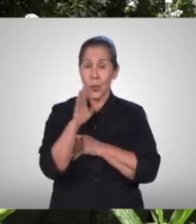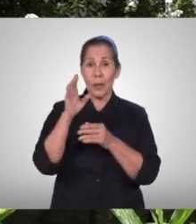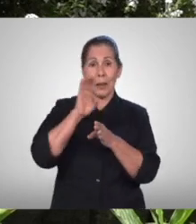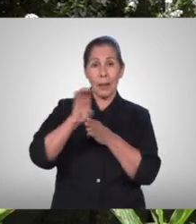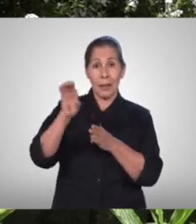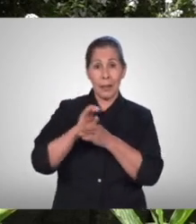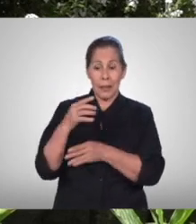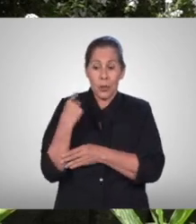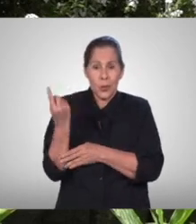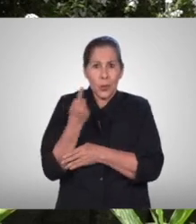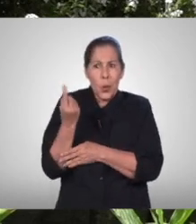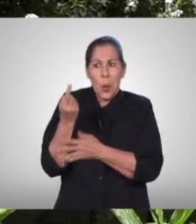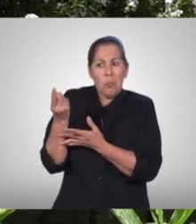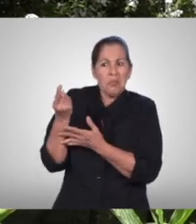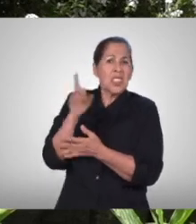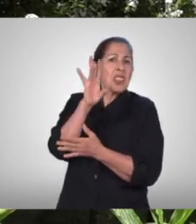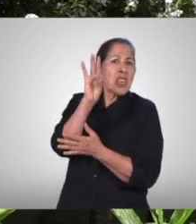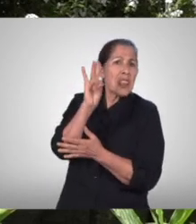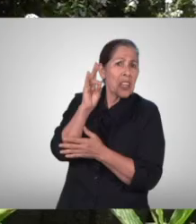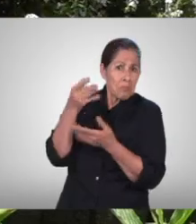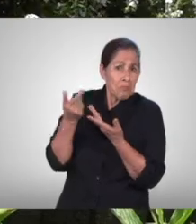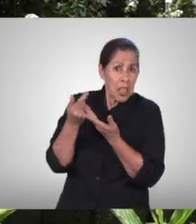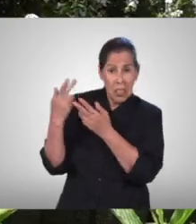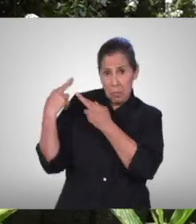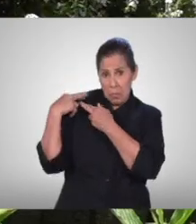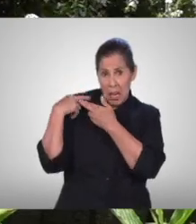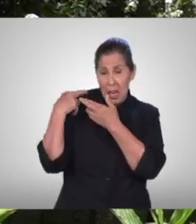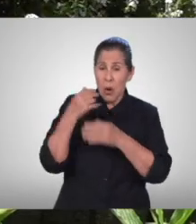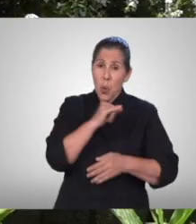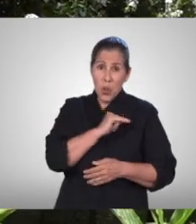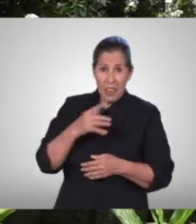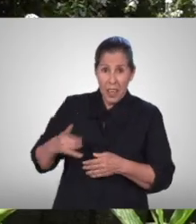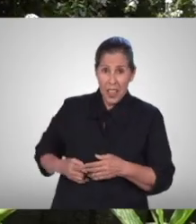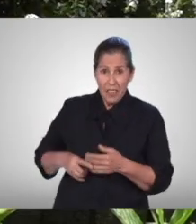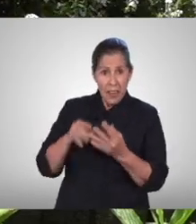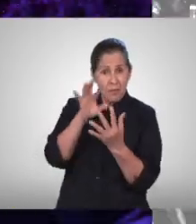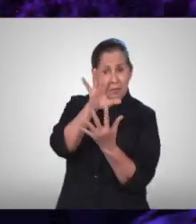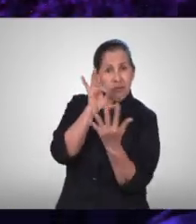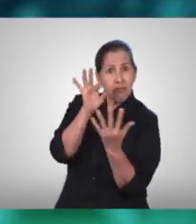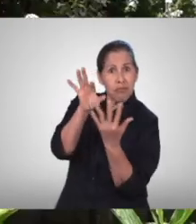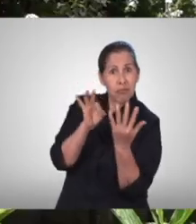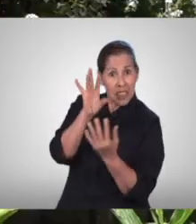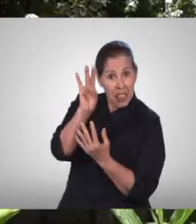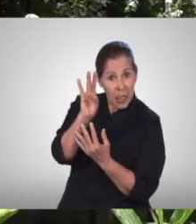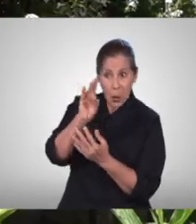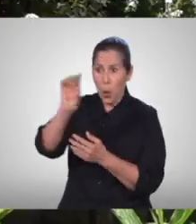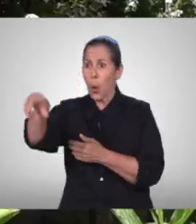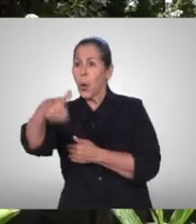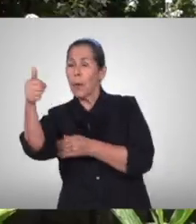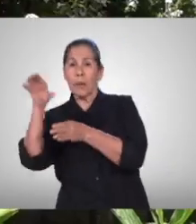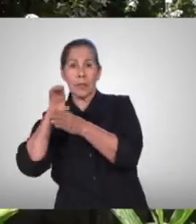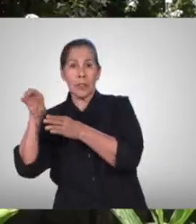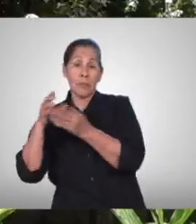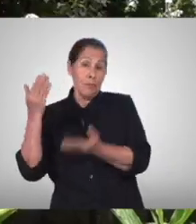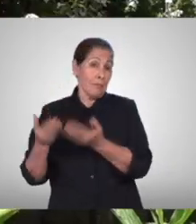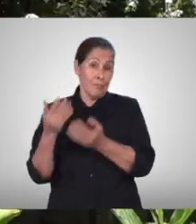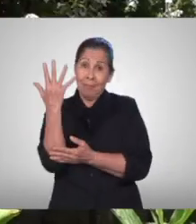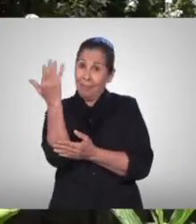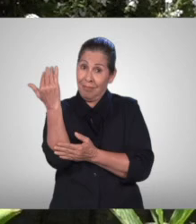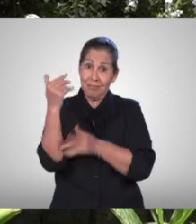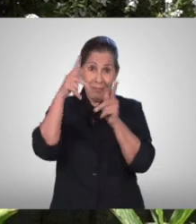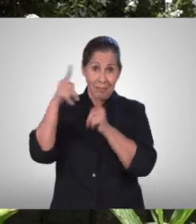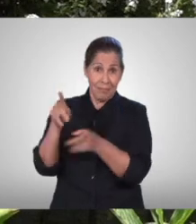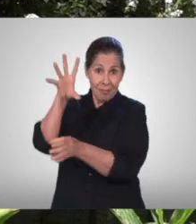sometan a elección siete cargos mientras que en otras unidades sean 15 no obstante es importante que